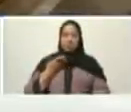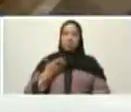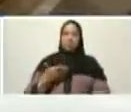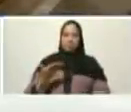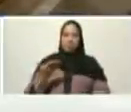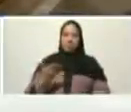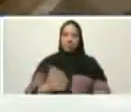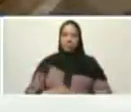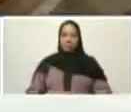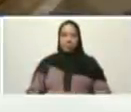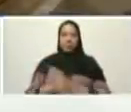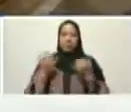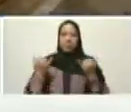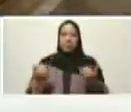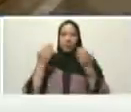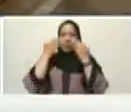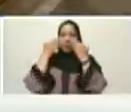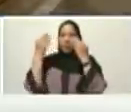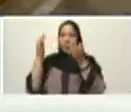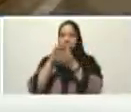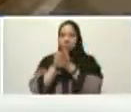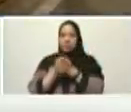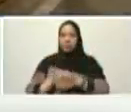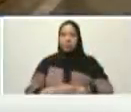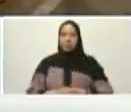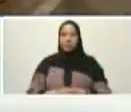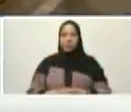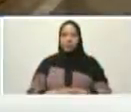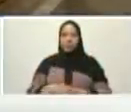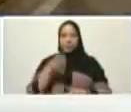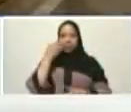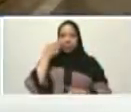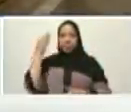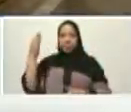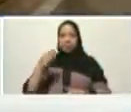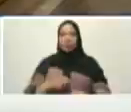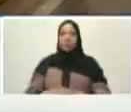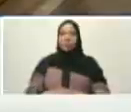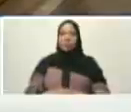se puede adelante gobernador Luis José Marcano